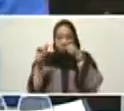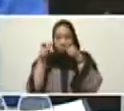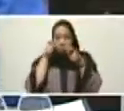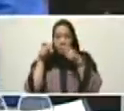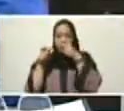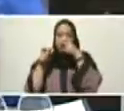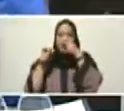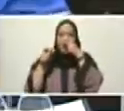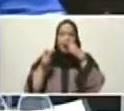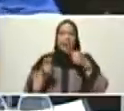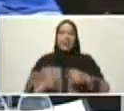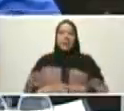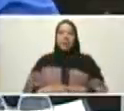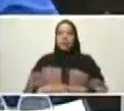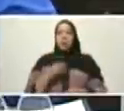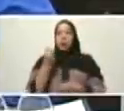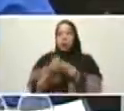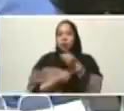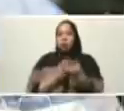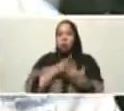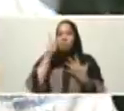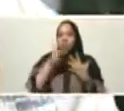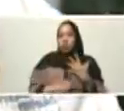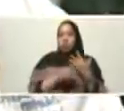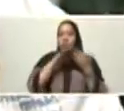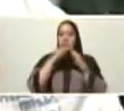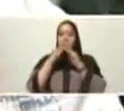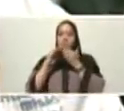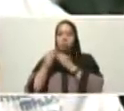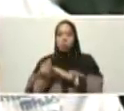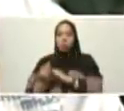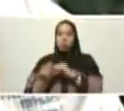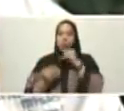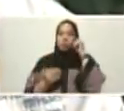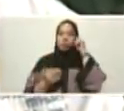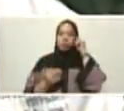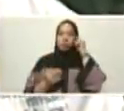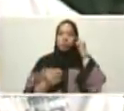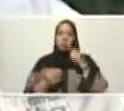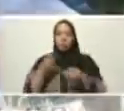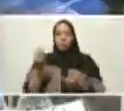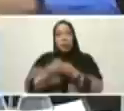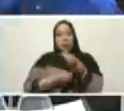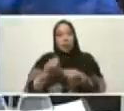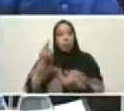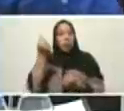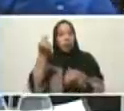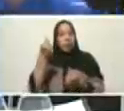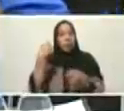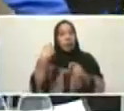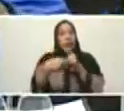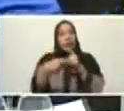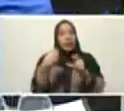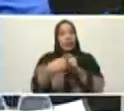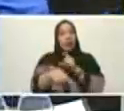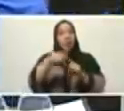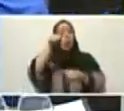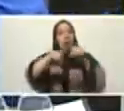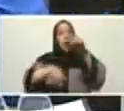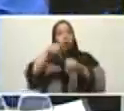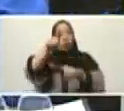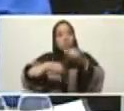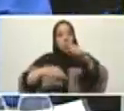hicieron el proyecto con la comunidad pusimos el dinero pusimos los materiales de